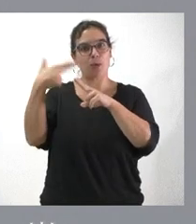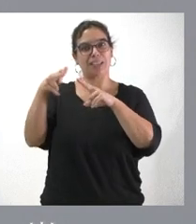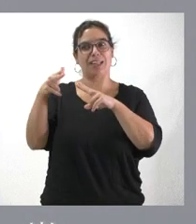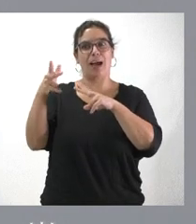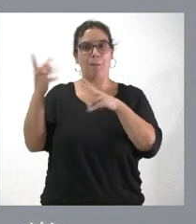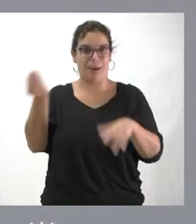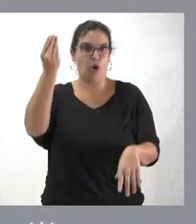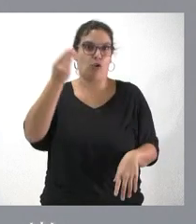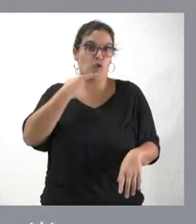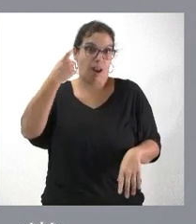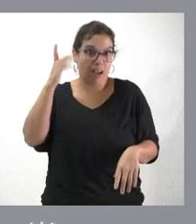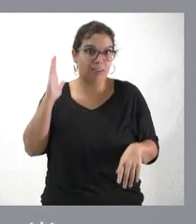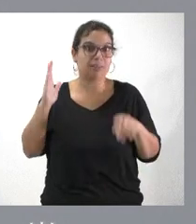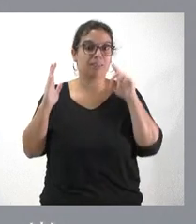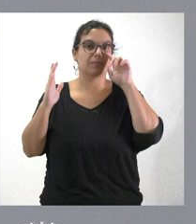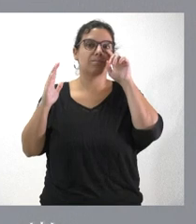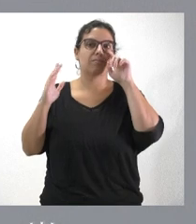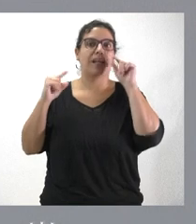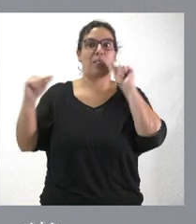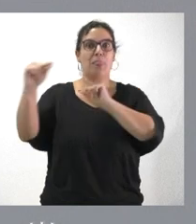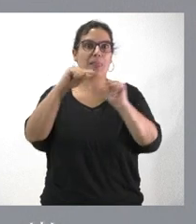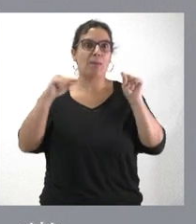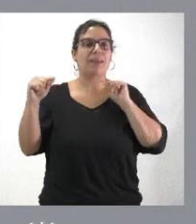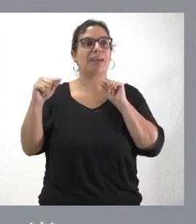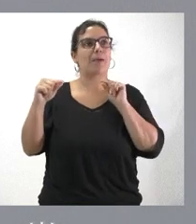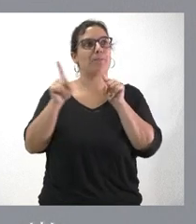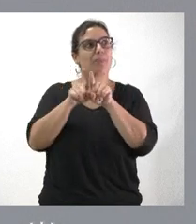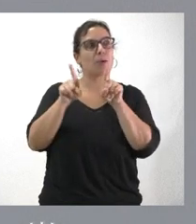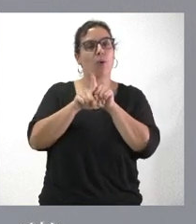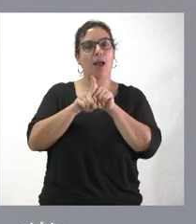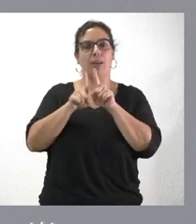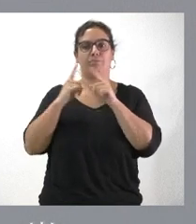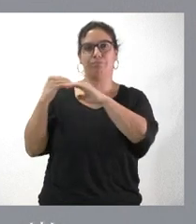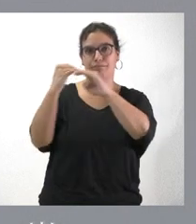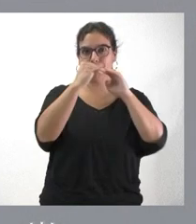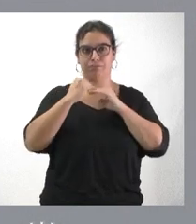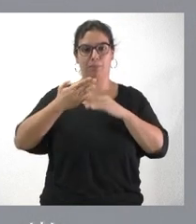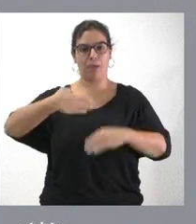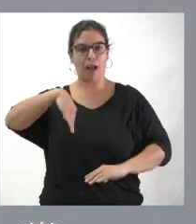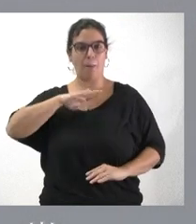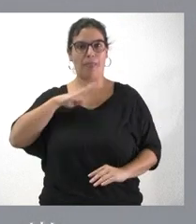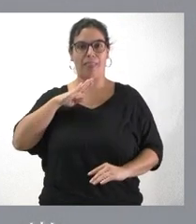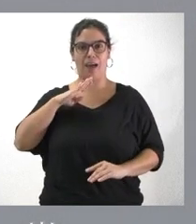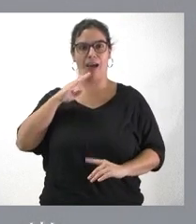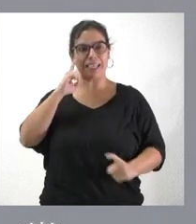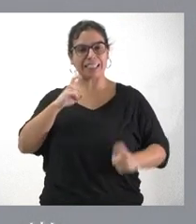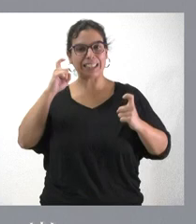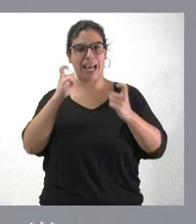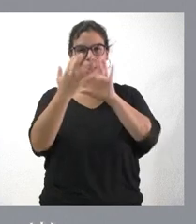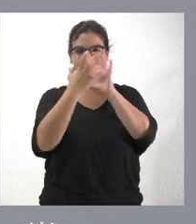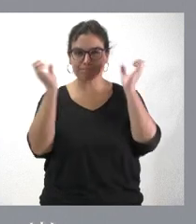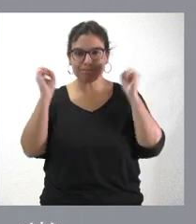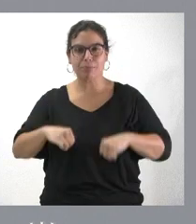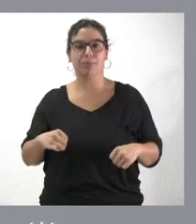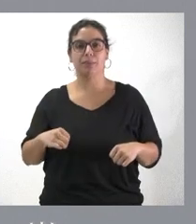lo que es y el debate transcurriera por unos deloteros de más igualdad, de más capacidad de encontrar acuerdos, fundamentalmente